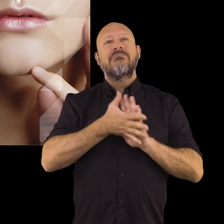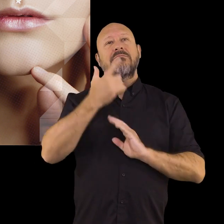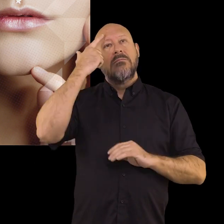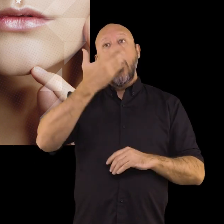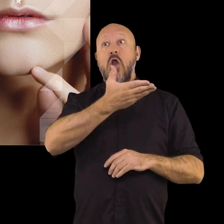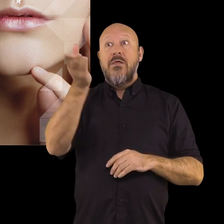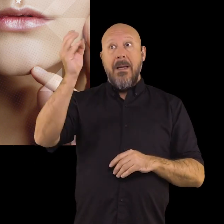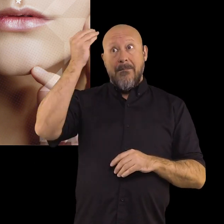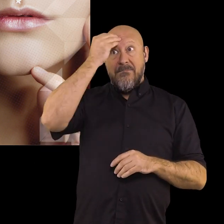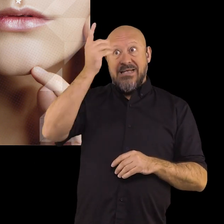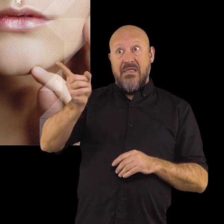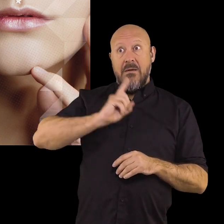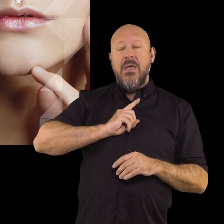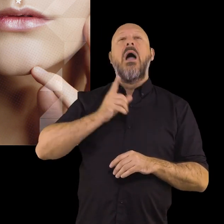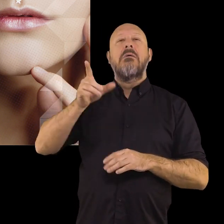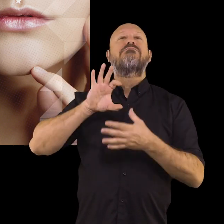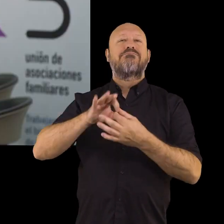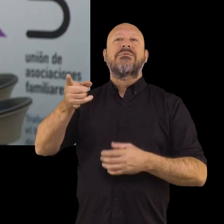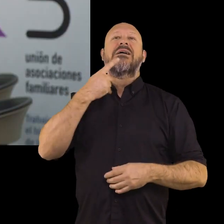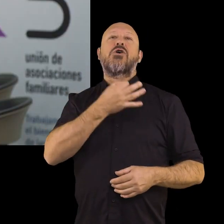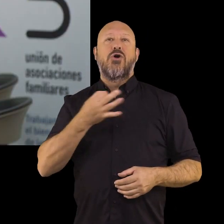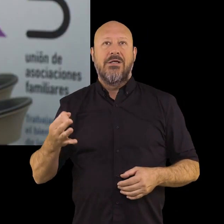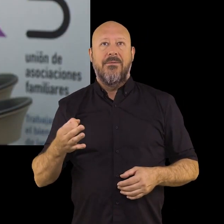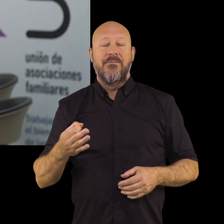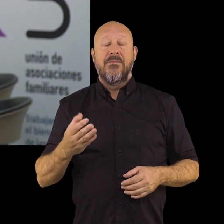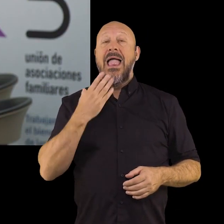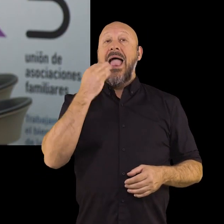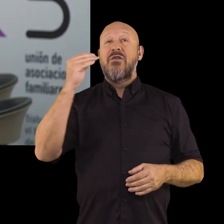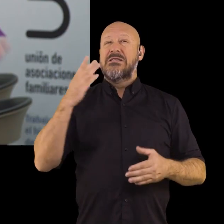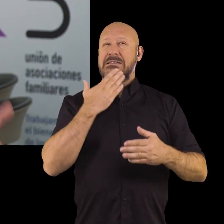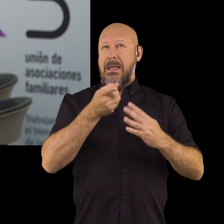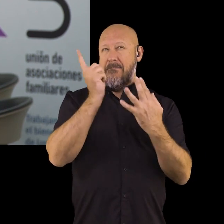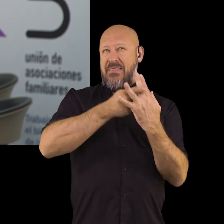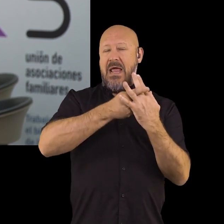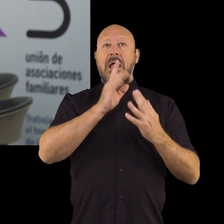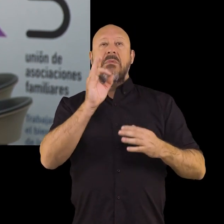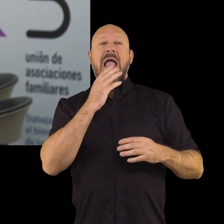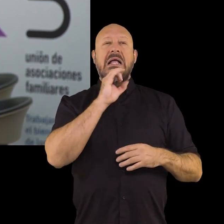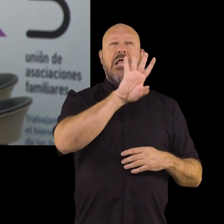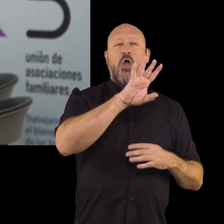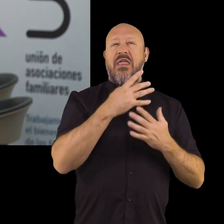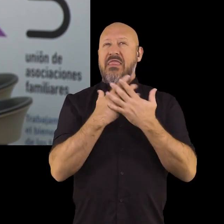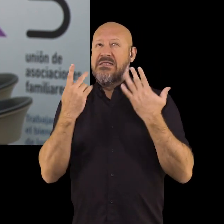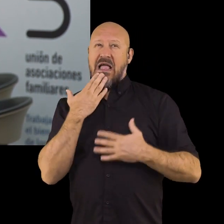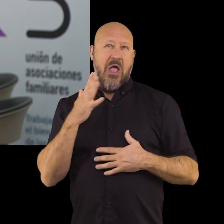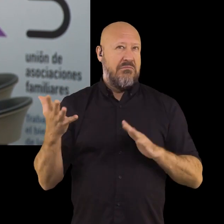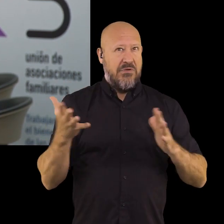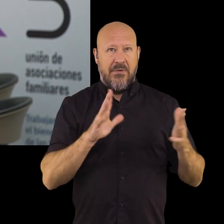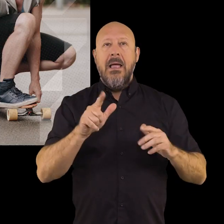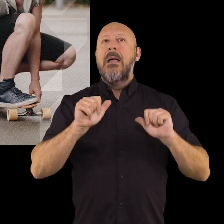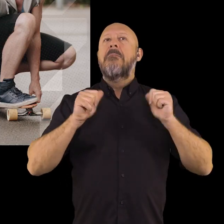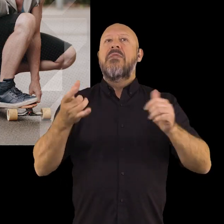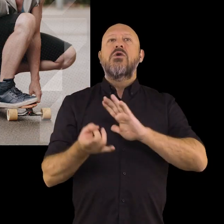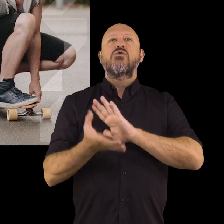basa en lo que los demás piensan de mí. En la adolescencia mediana, entre los 14 y 16 años aproximadamente,